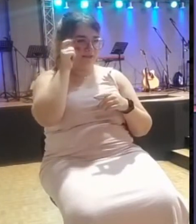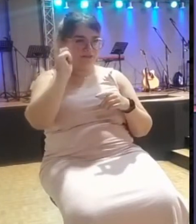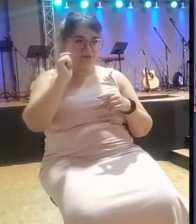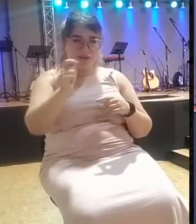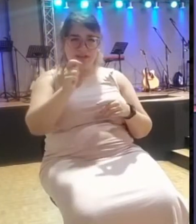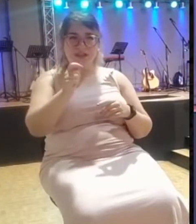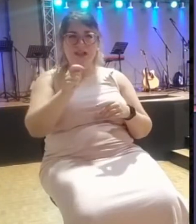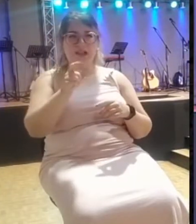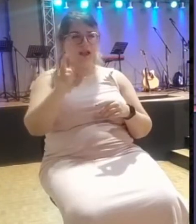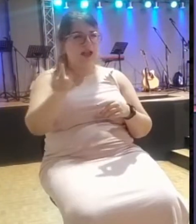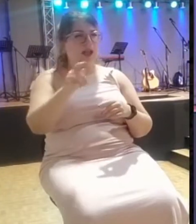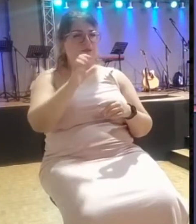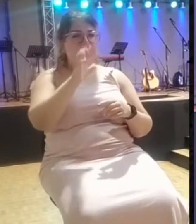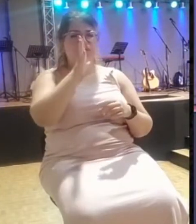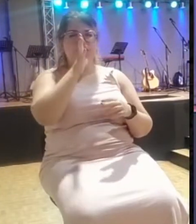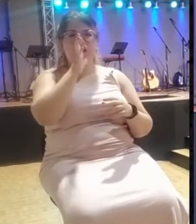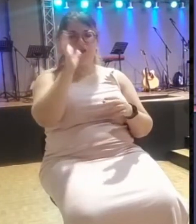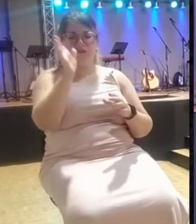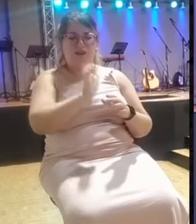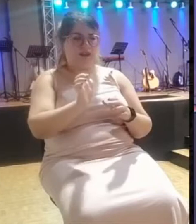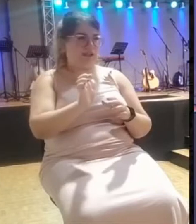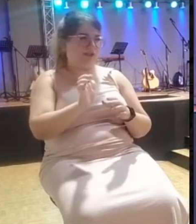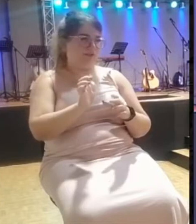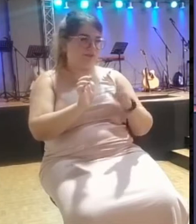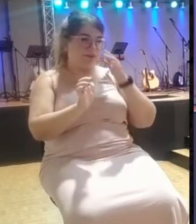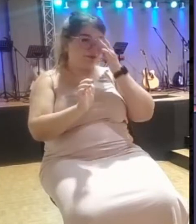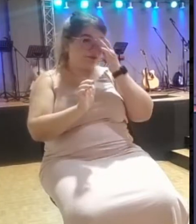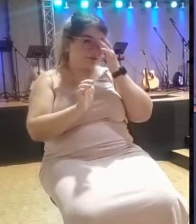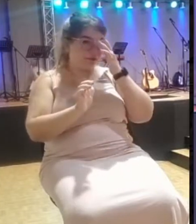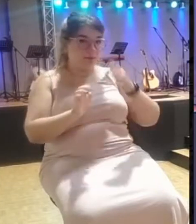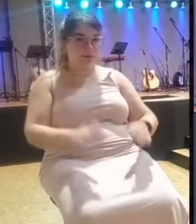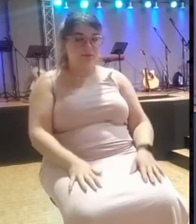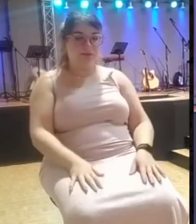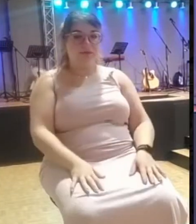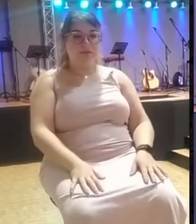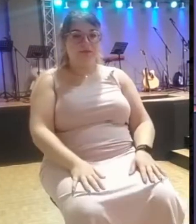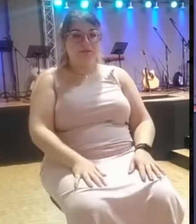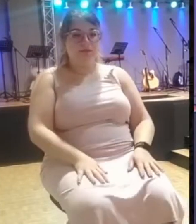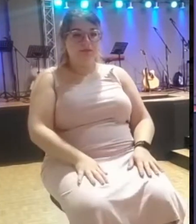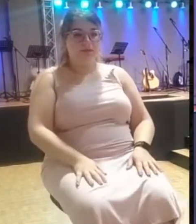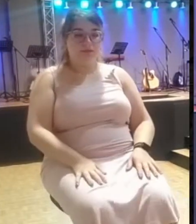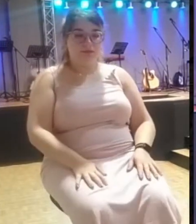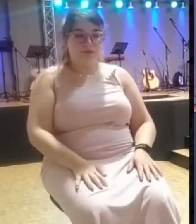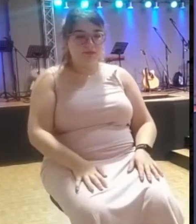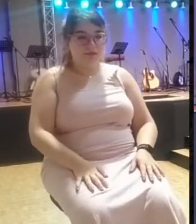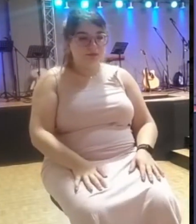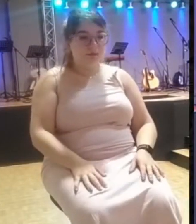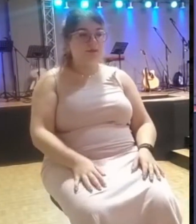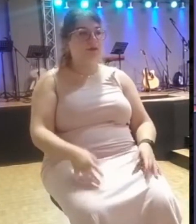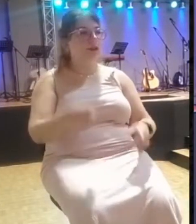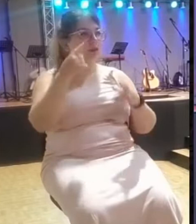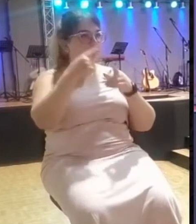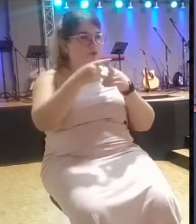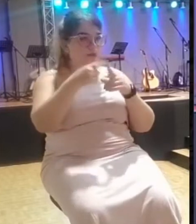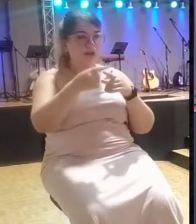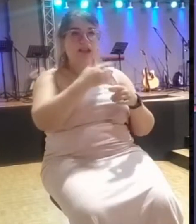va a la olla, el más corrupto que jamás haya habido en la historia. Las aberraciones que está tratando de traer, pero que, gracias